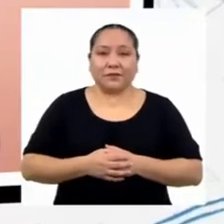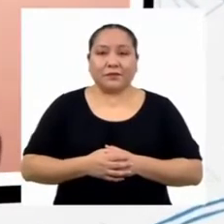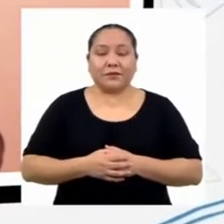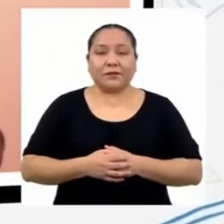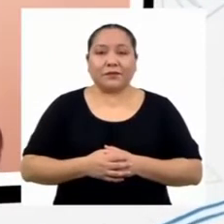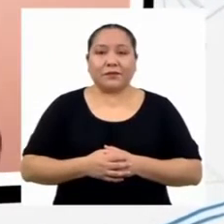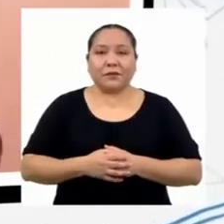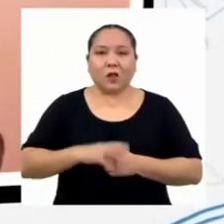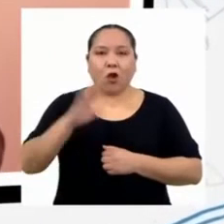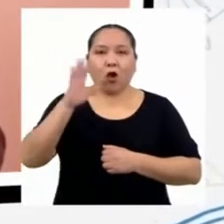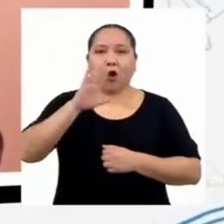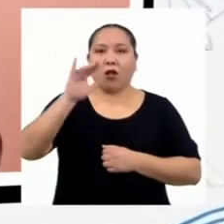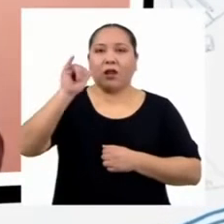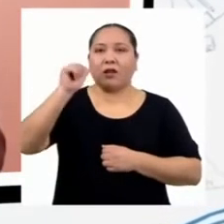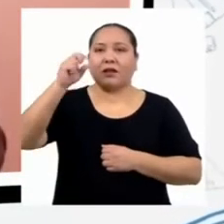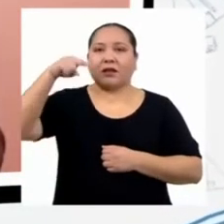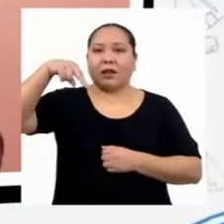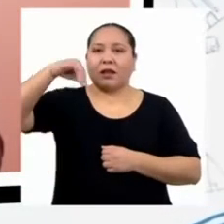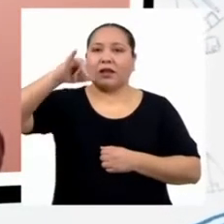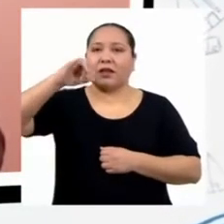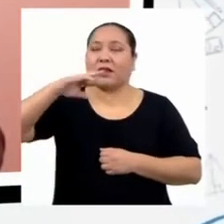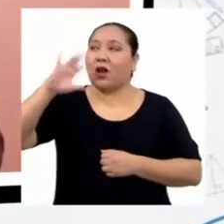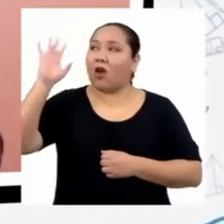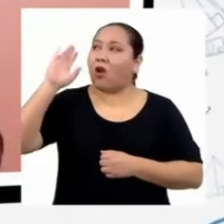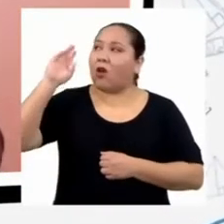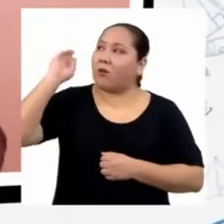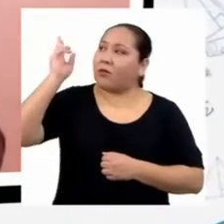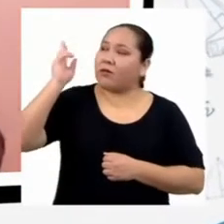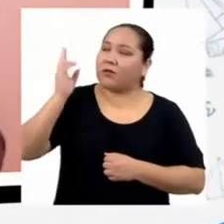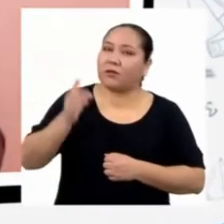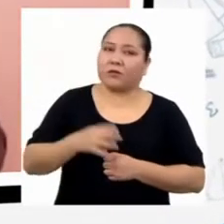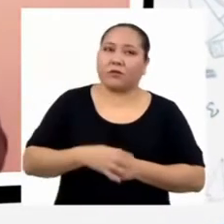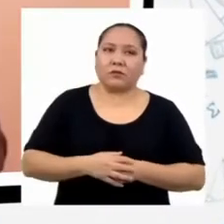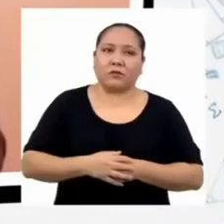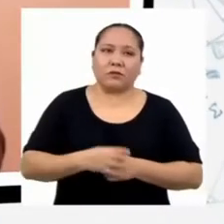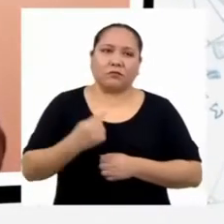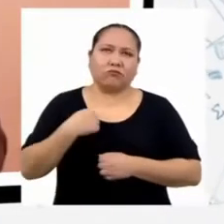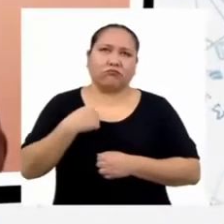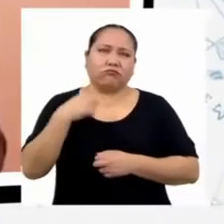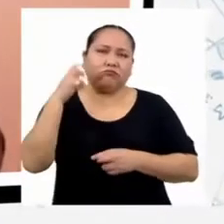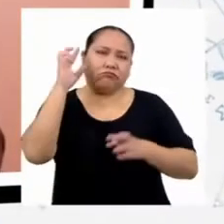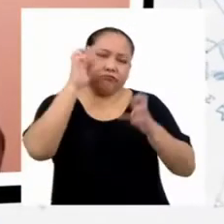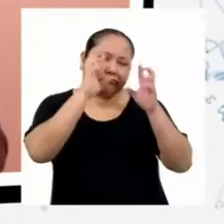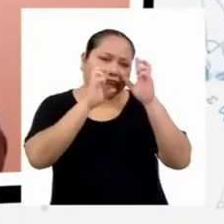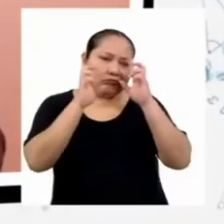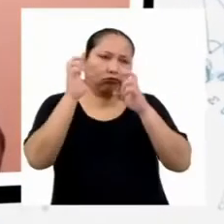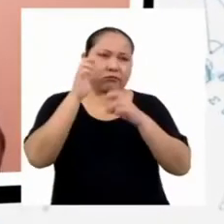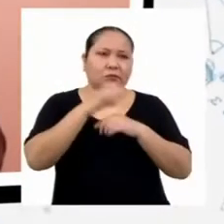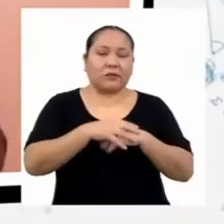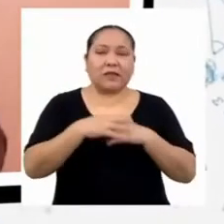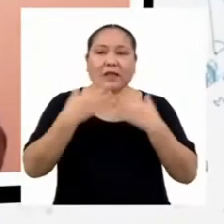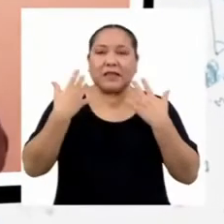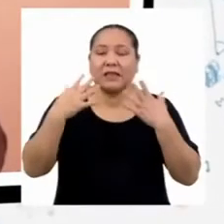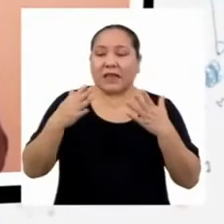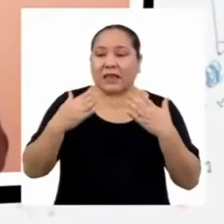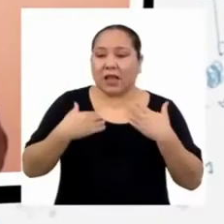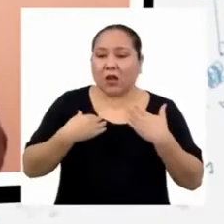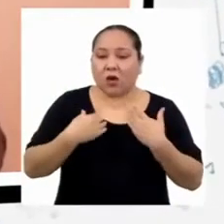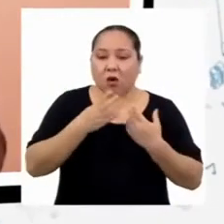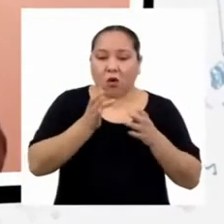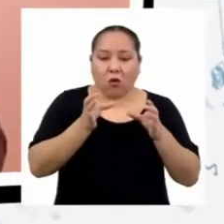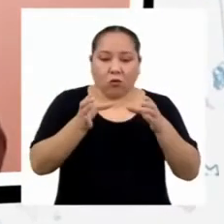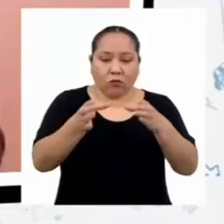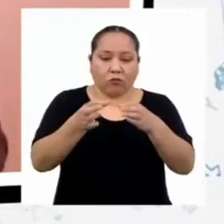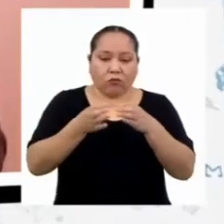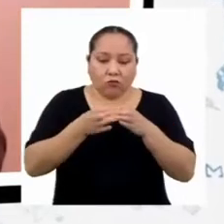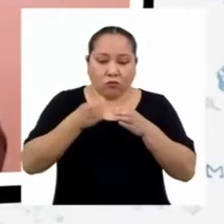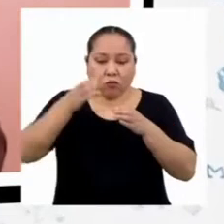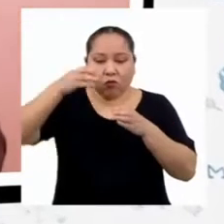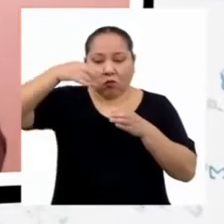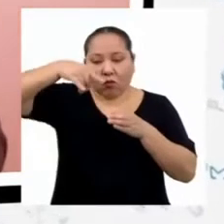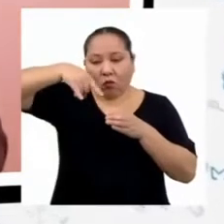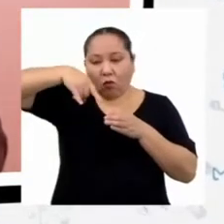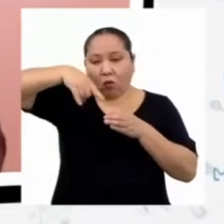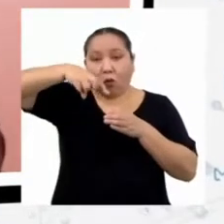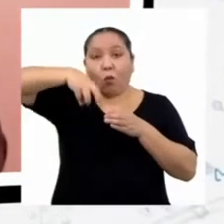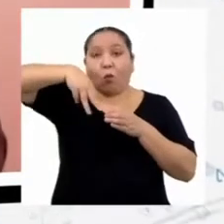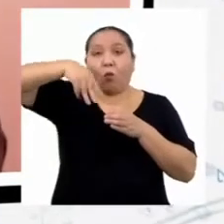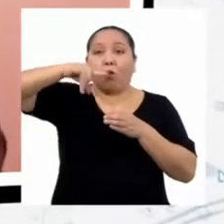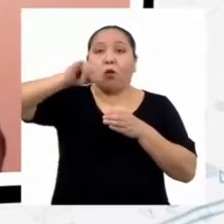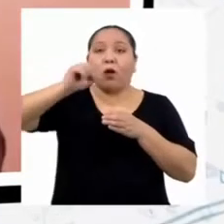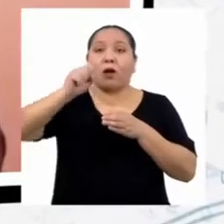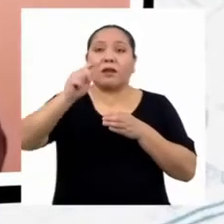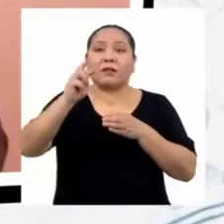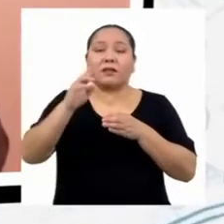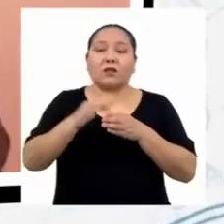Hola, Yadira. Hola, profesor. Tengo una duda. Si ya tengo como muestra un primer